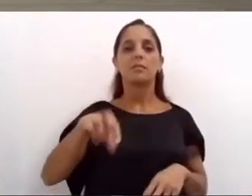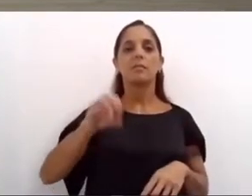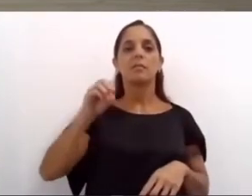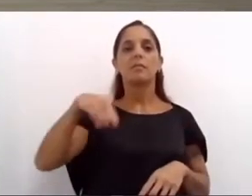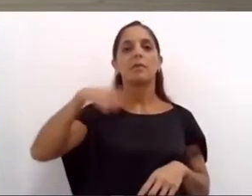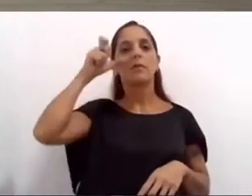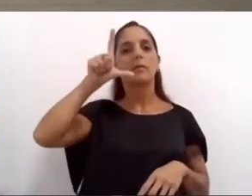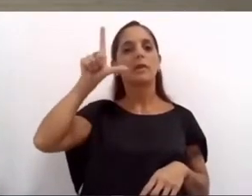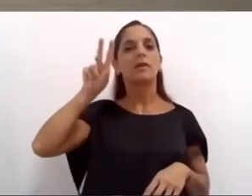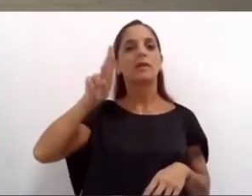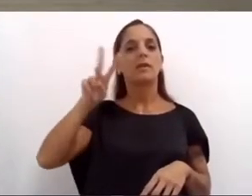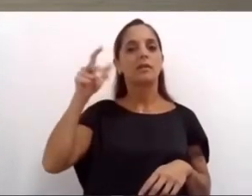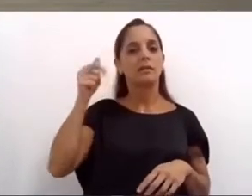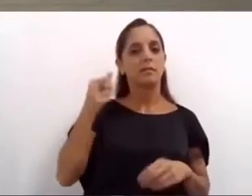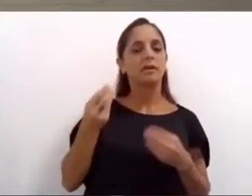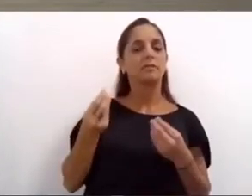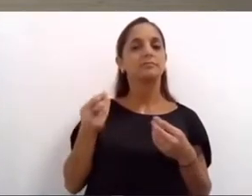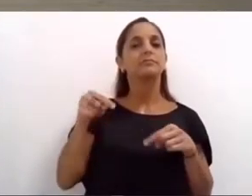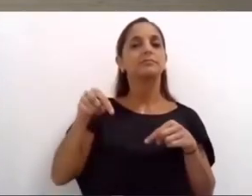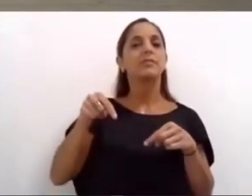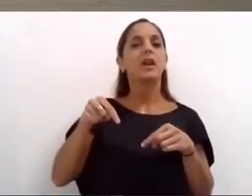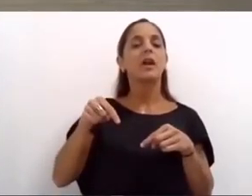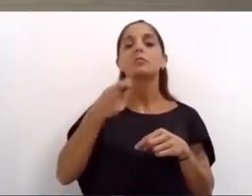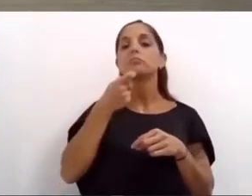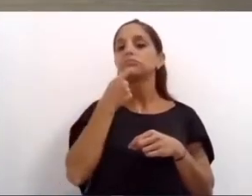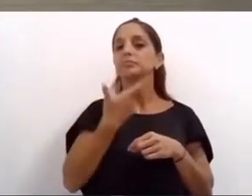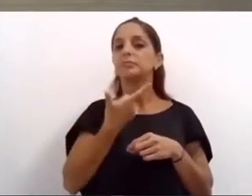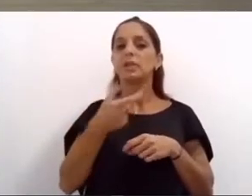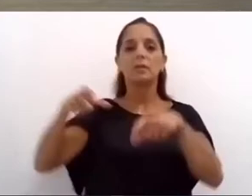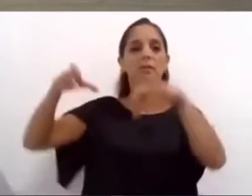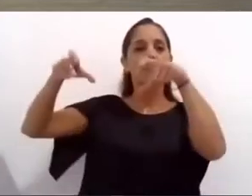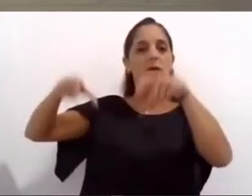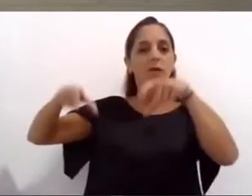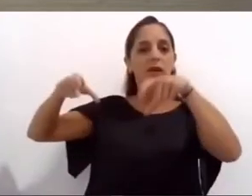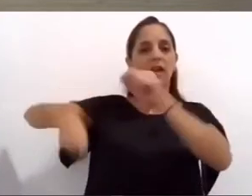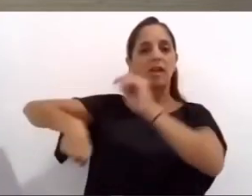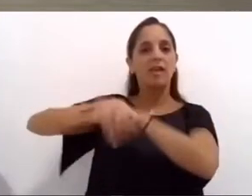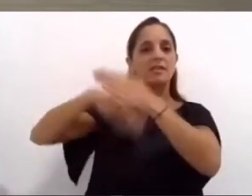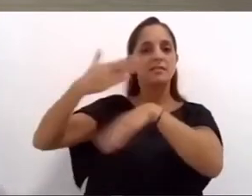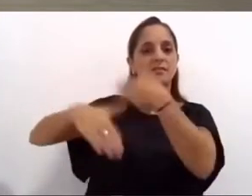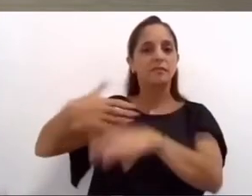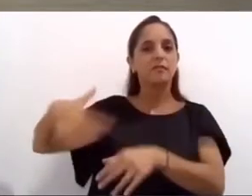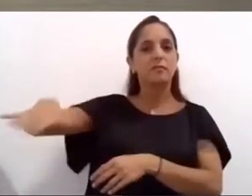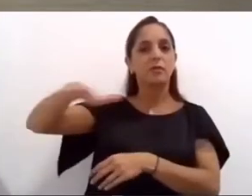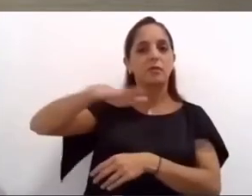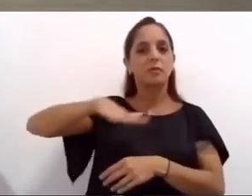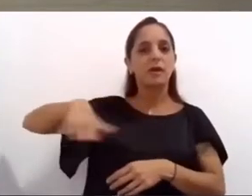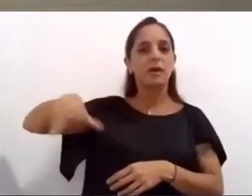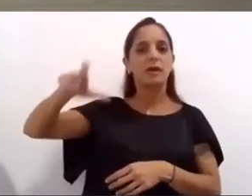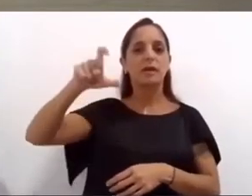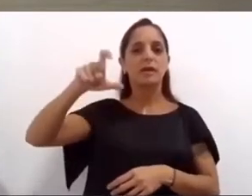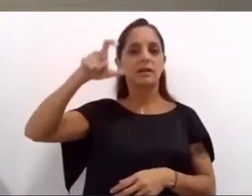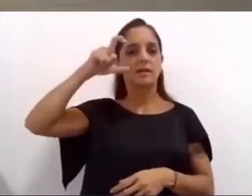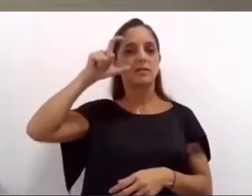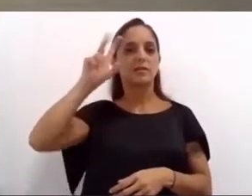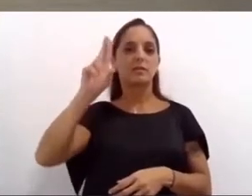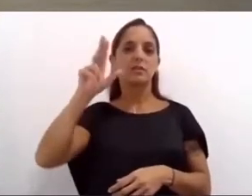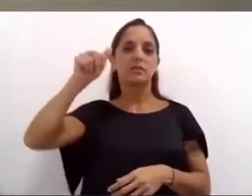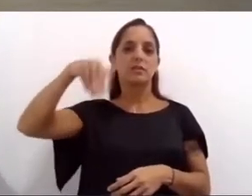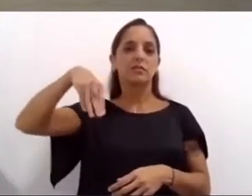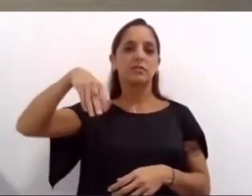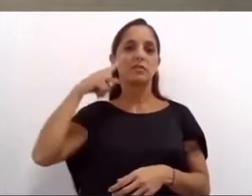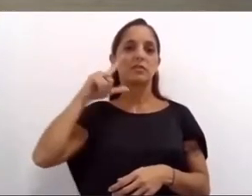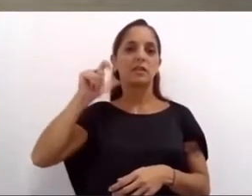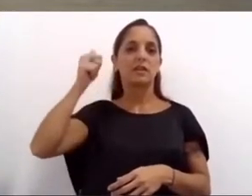anteriores y continuados ahora en la cancha de fútbol de la Cerámica y en Barrio Moreno interviniendo la plaza con un